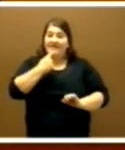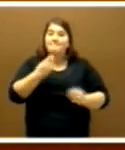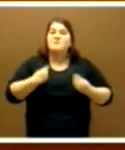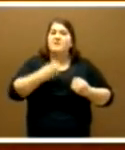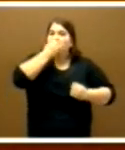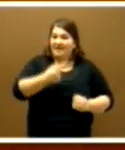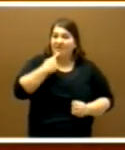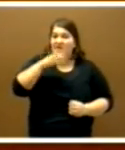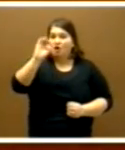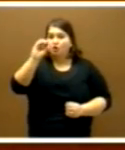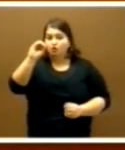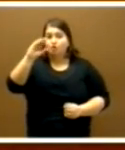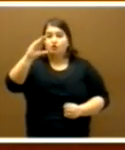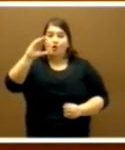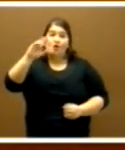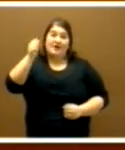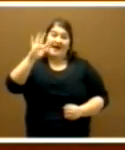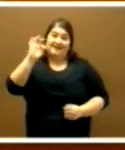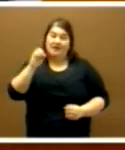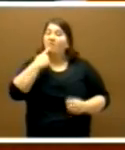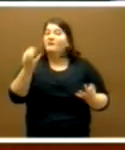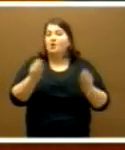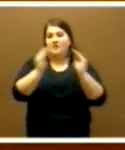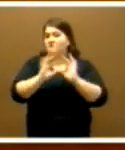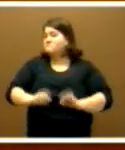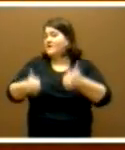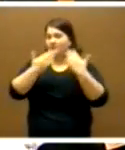no se puede vivir bien si no aprendemos a conciliar. Eso es todo.